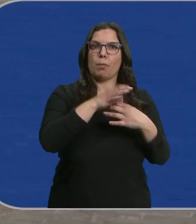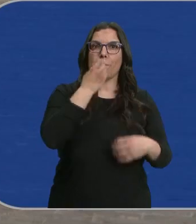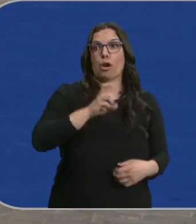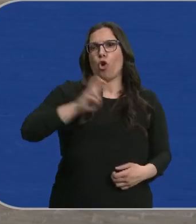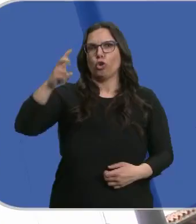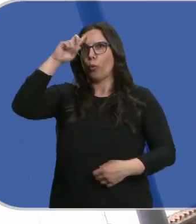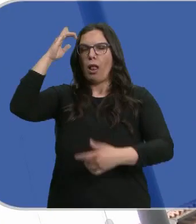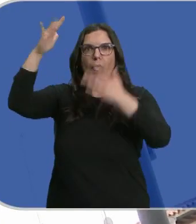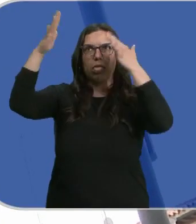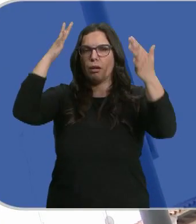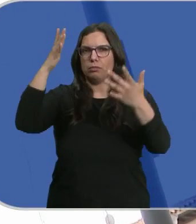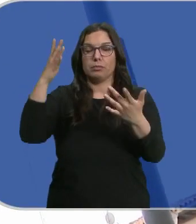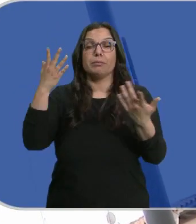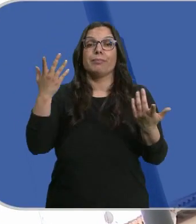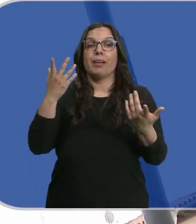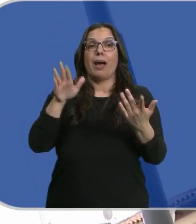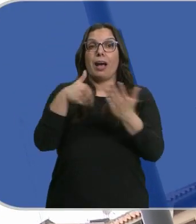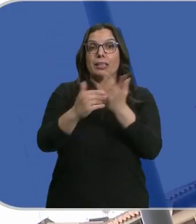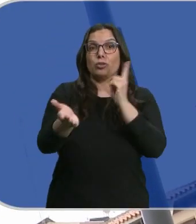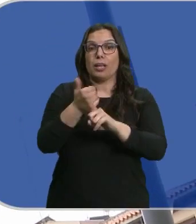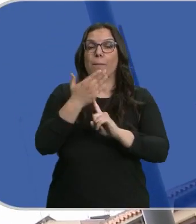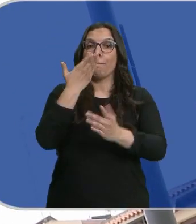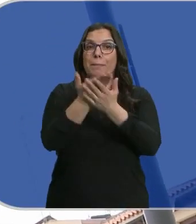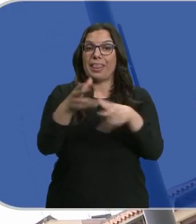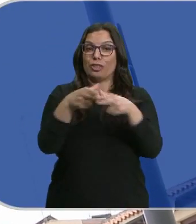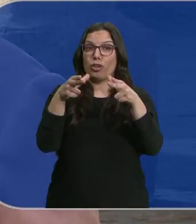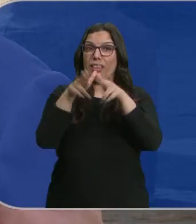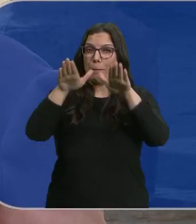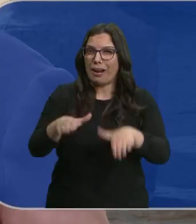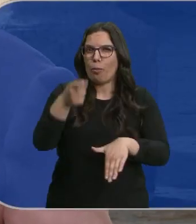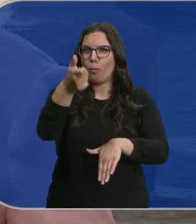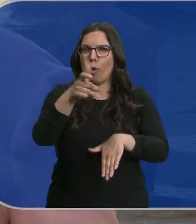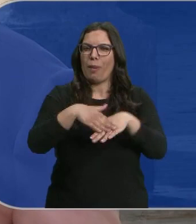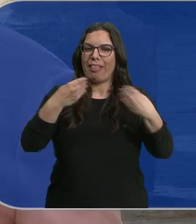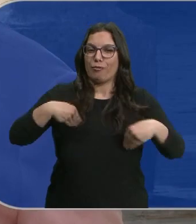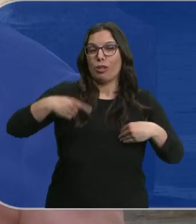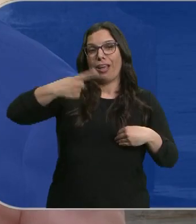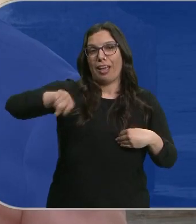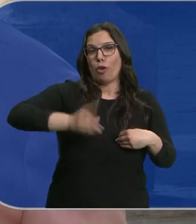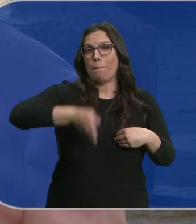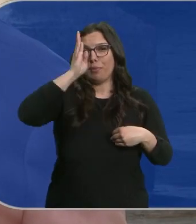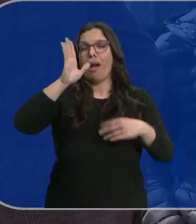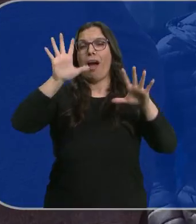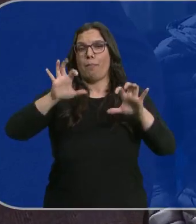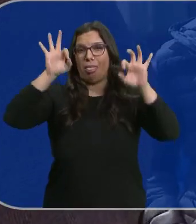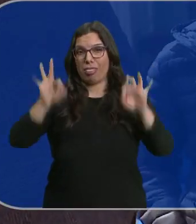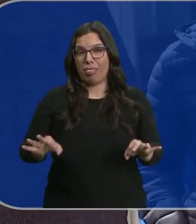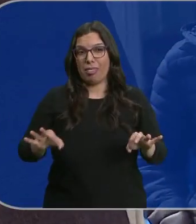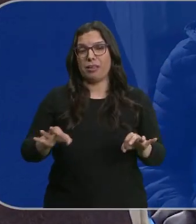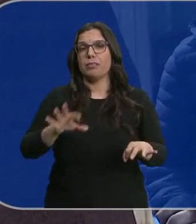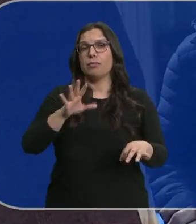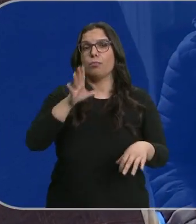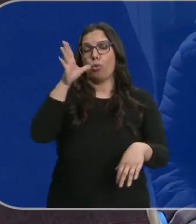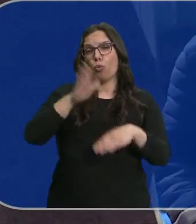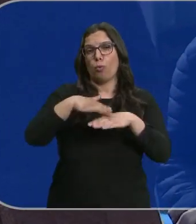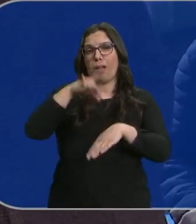alucinaciones. Mientras llegan, nos piden frenar un poco para disfrutar del momento, lo que ellos han aprendido por obligación con esta dura